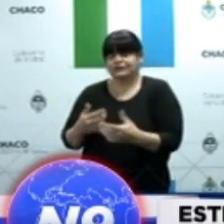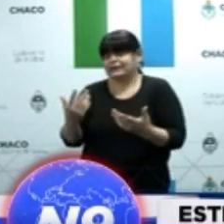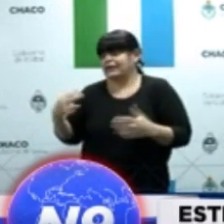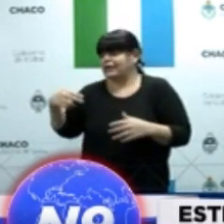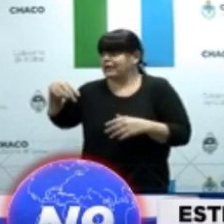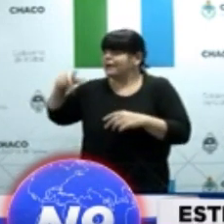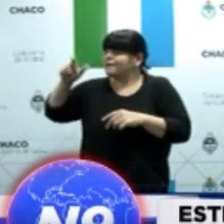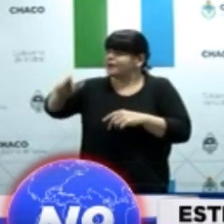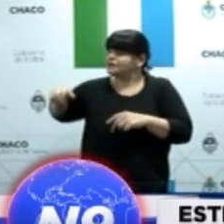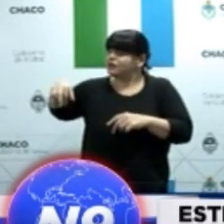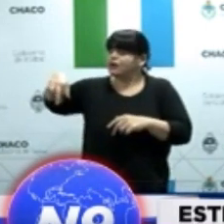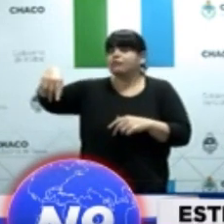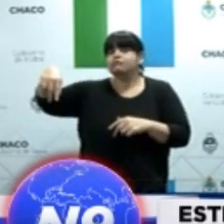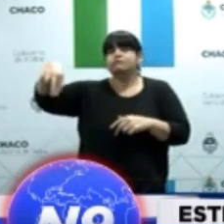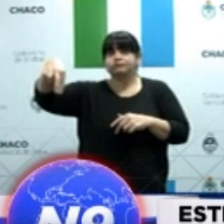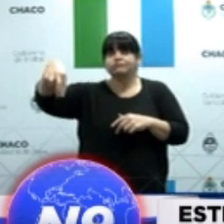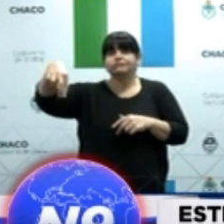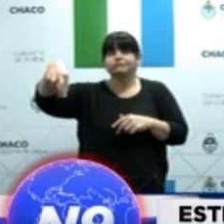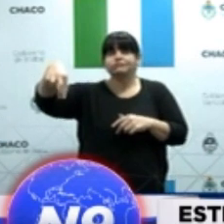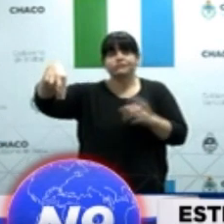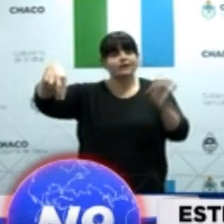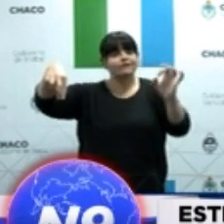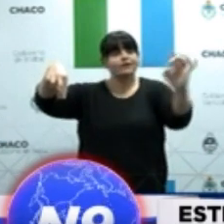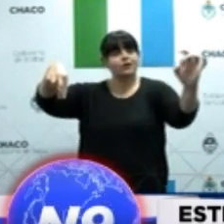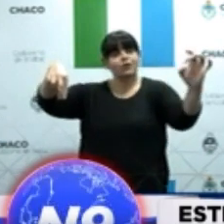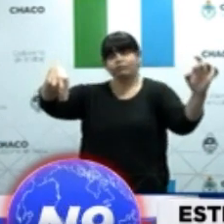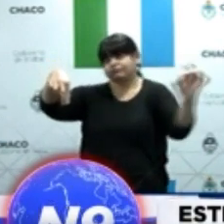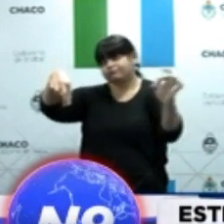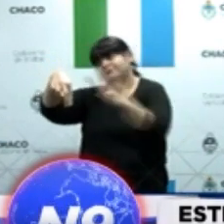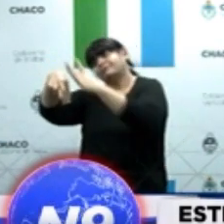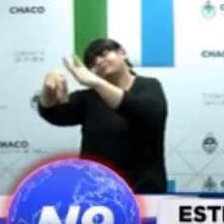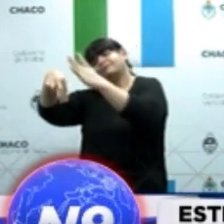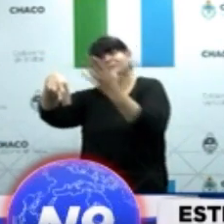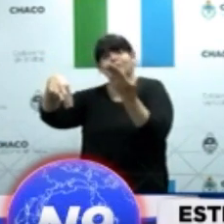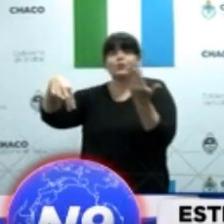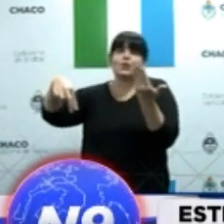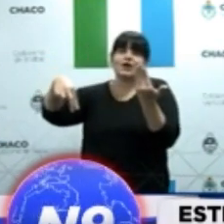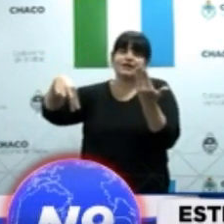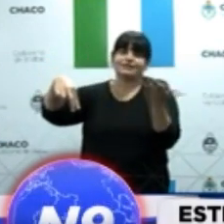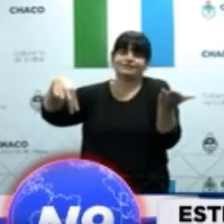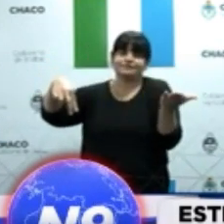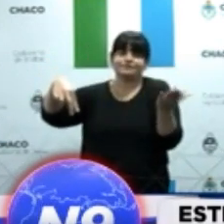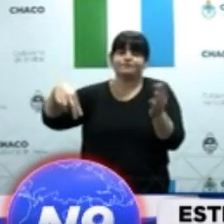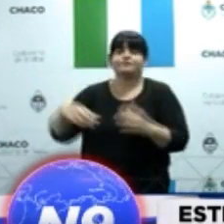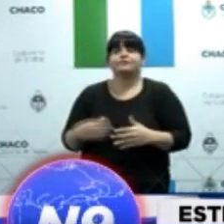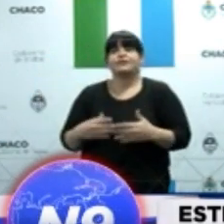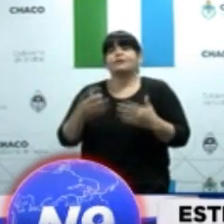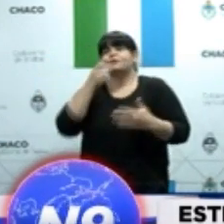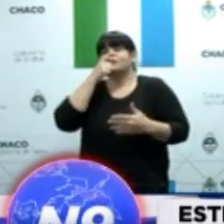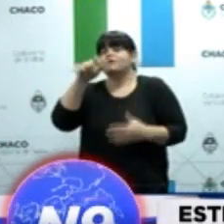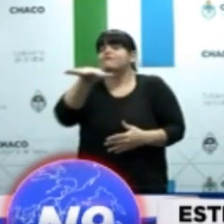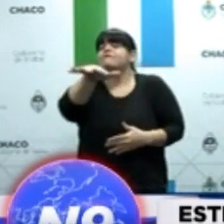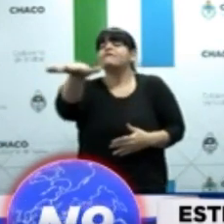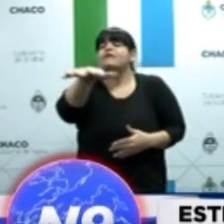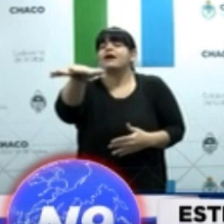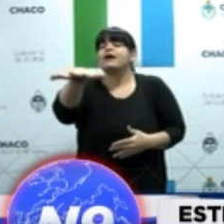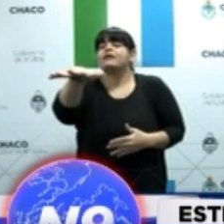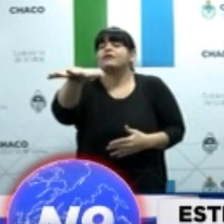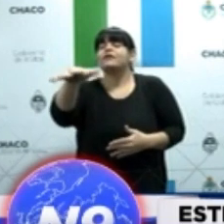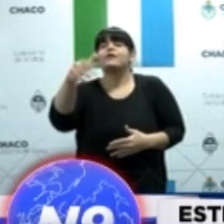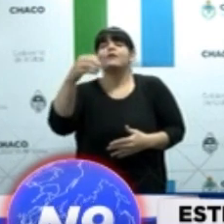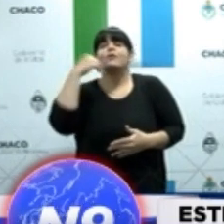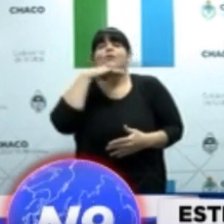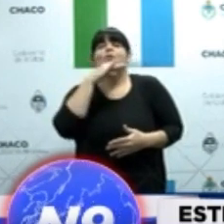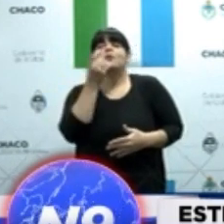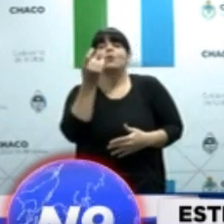si yo soy del barrio Juan Bautista Alverde y me voy al centro, voy al centro, lo traigo al